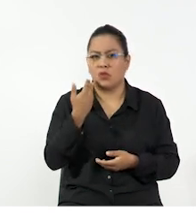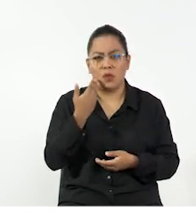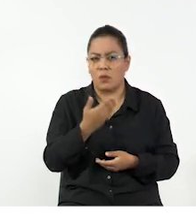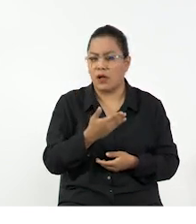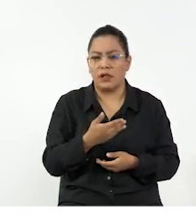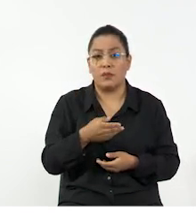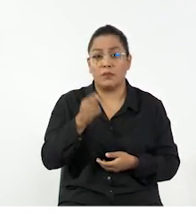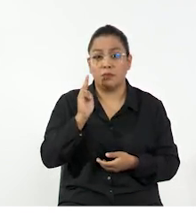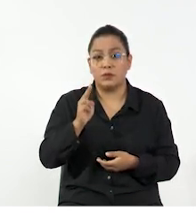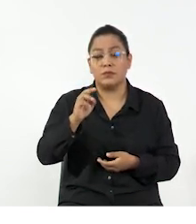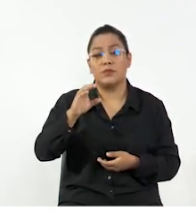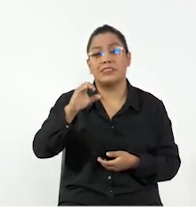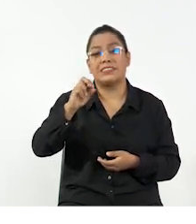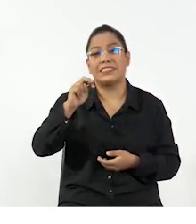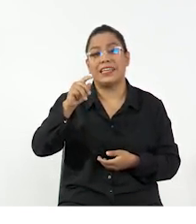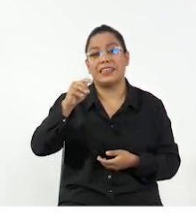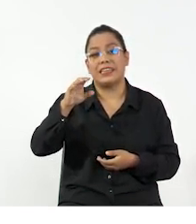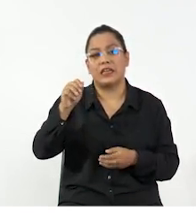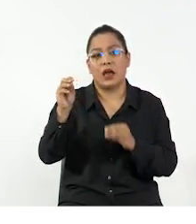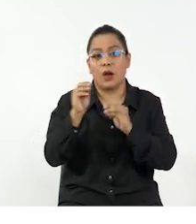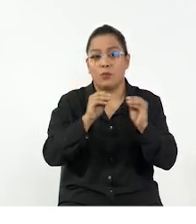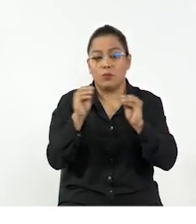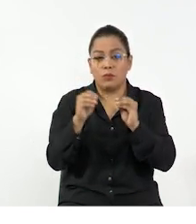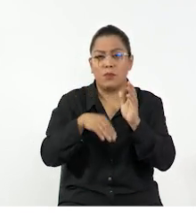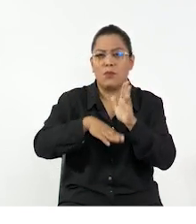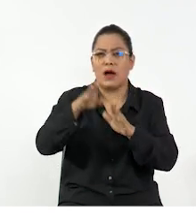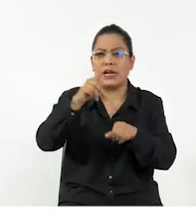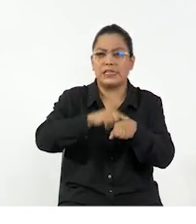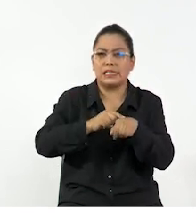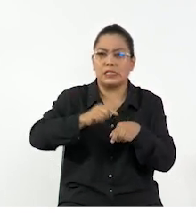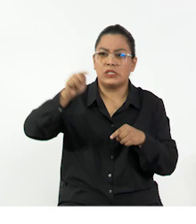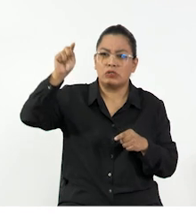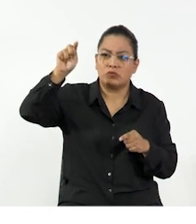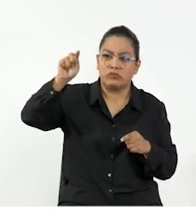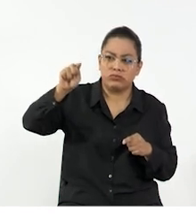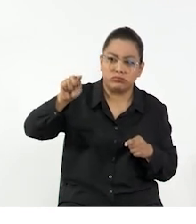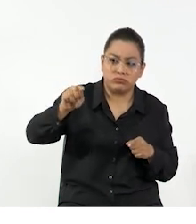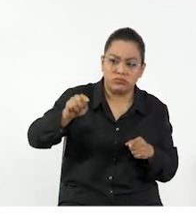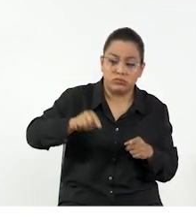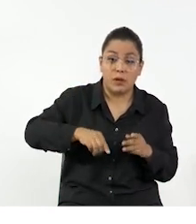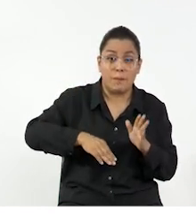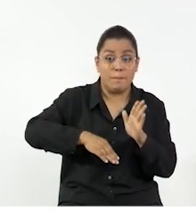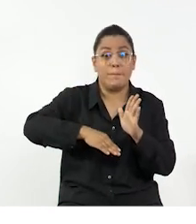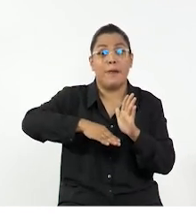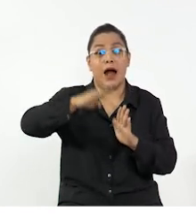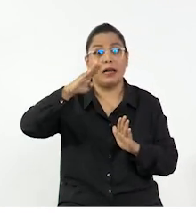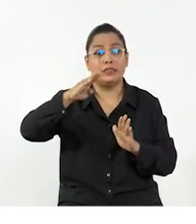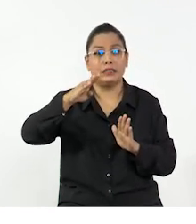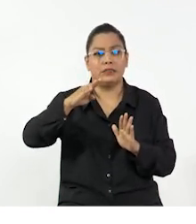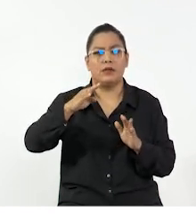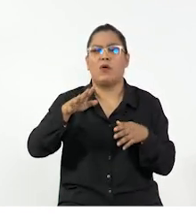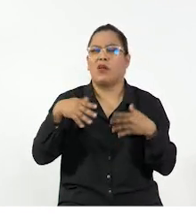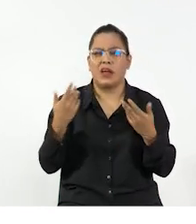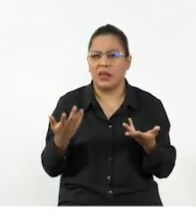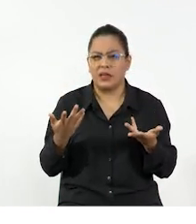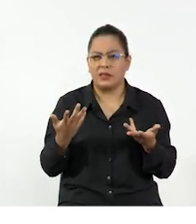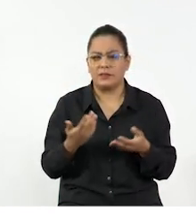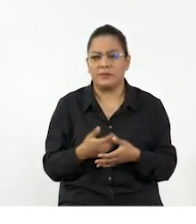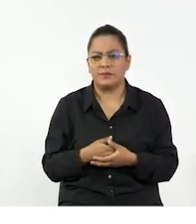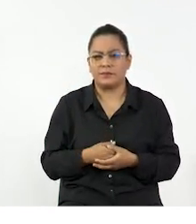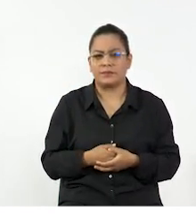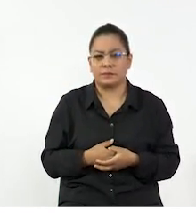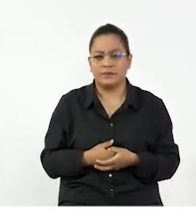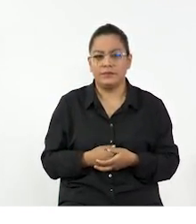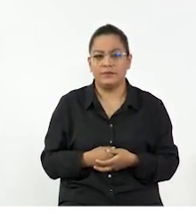no es lo que pasaba con la energía cinética. En el caso de la energía cinética, mientras más tiempo está cayendo, su energía cinética va aumentando.